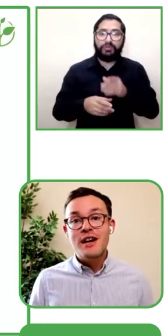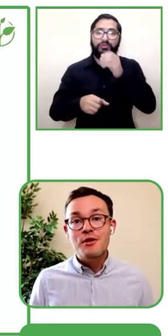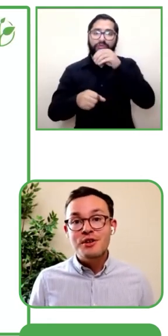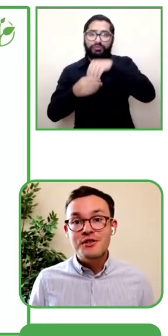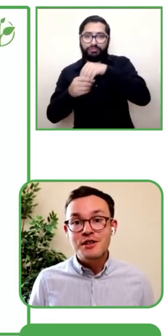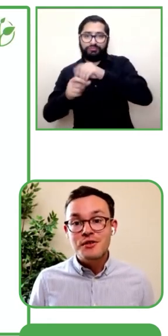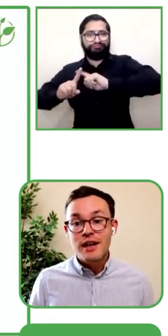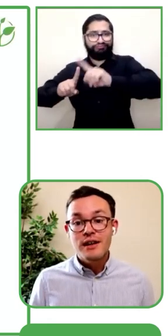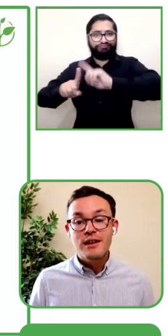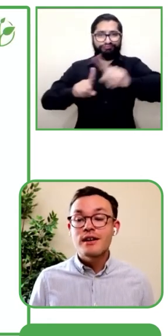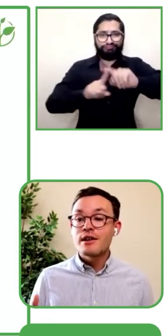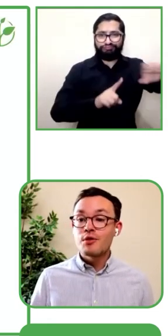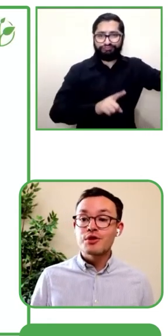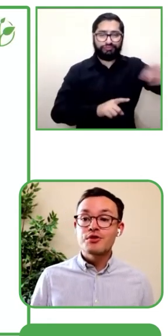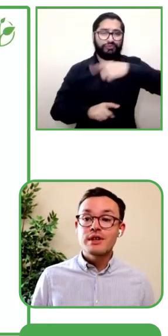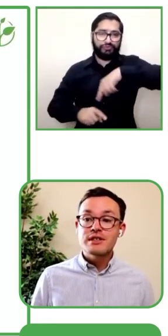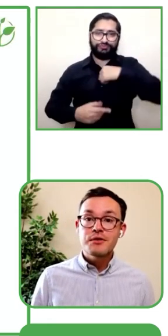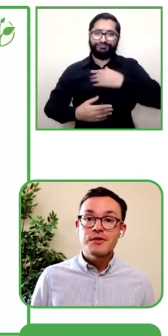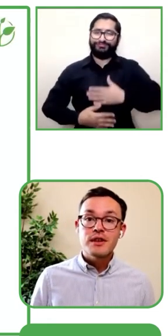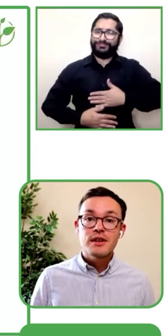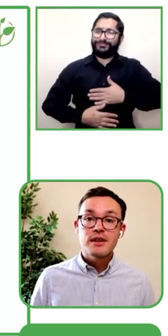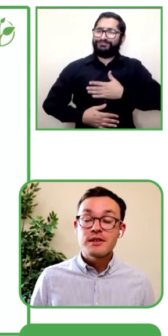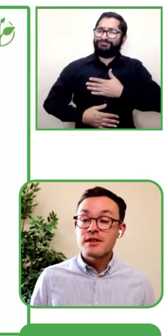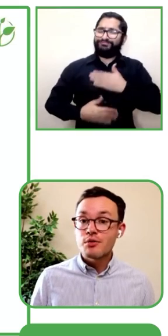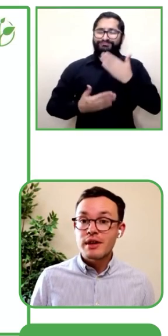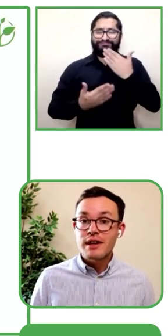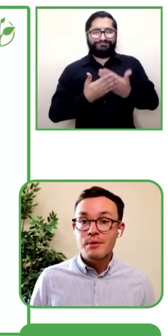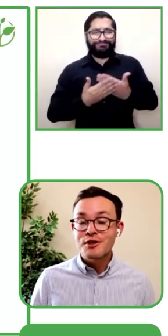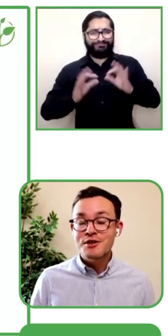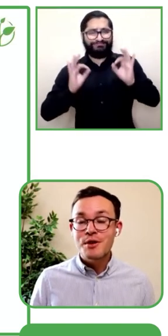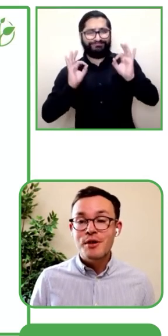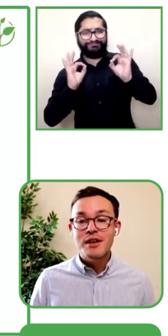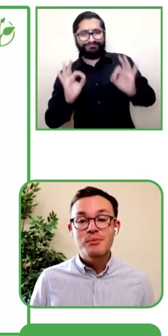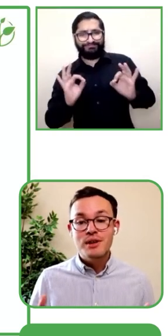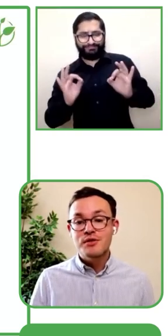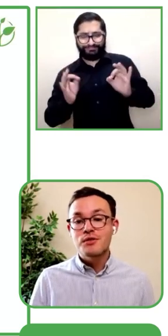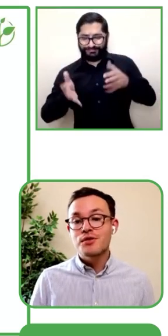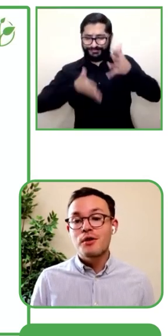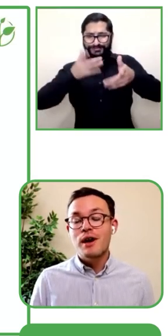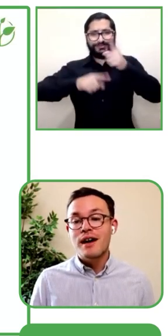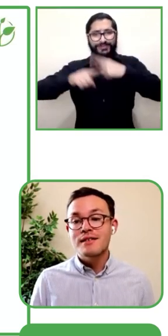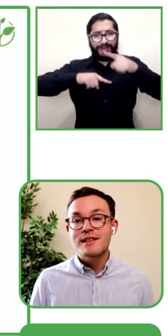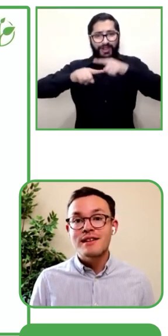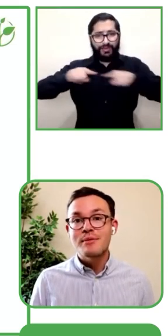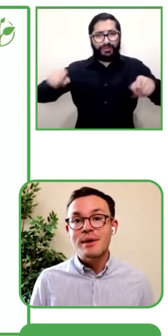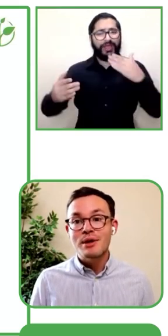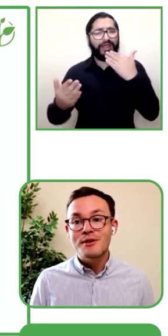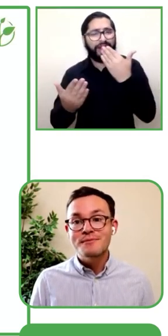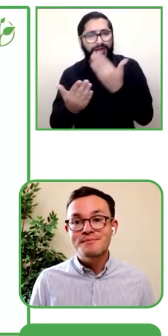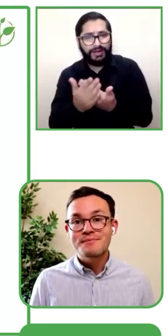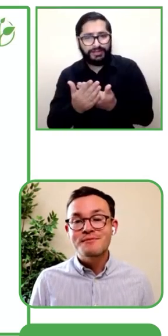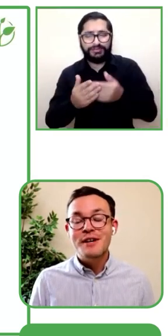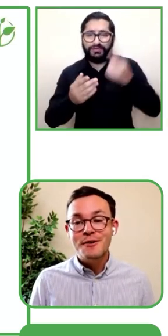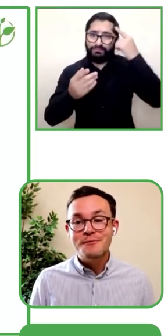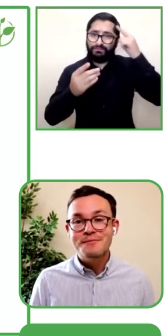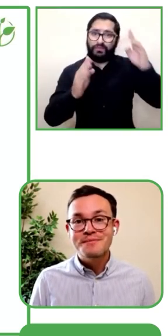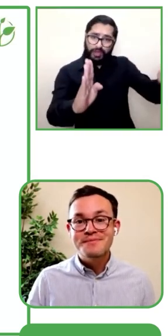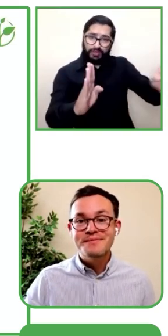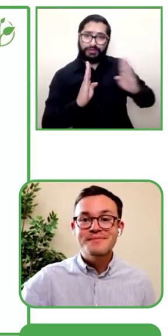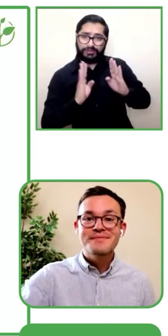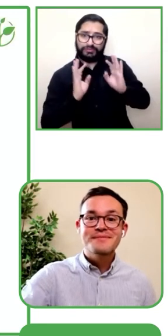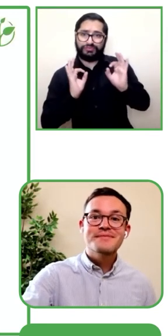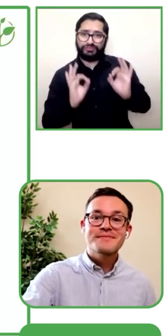amor por la lengua de señas. Muchas gracias por su atención y si quieren contactarme háganlo